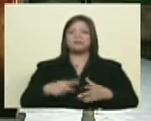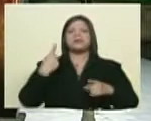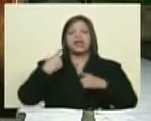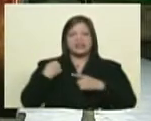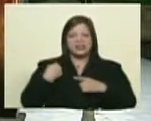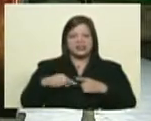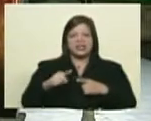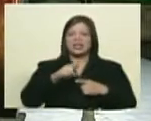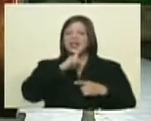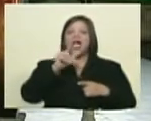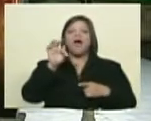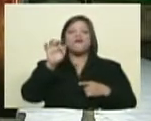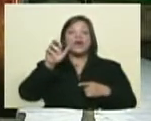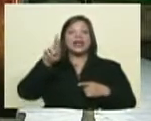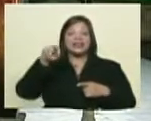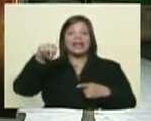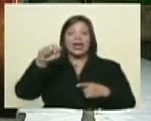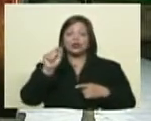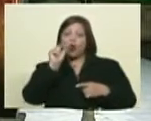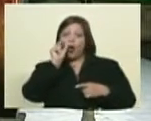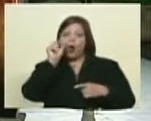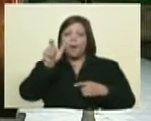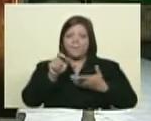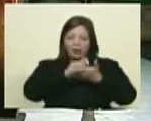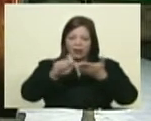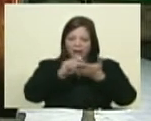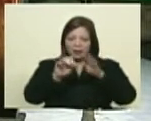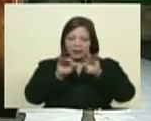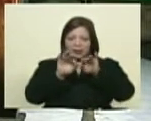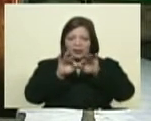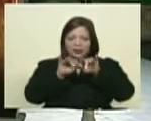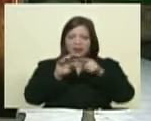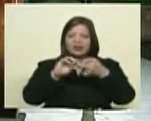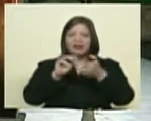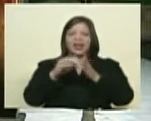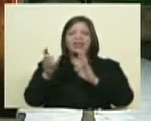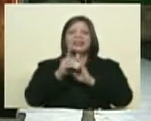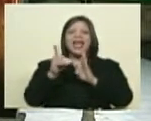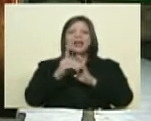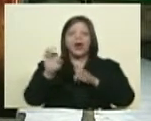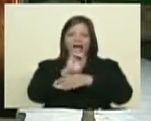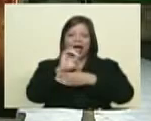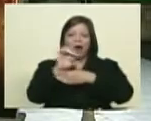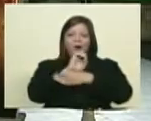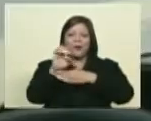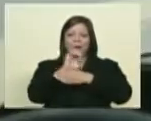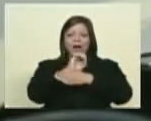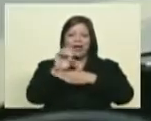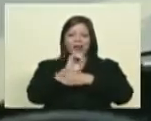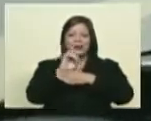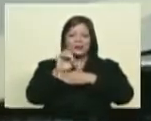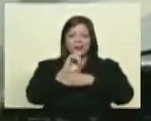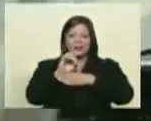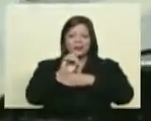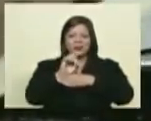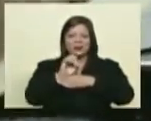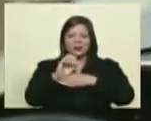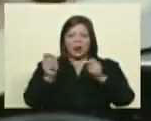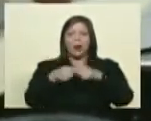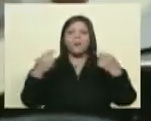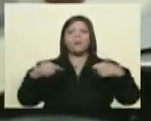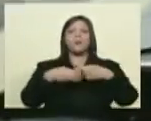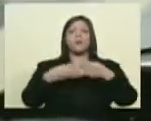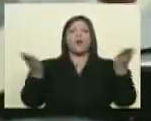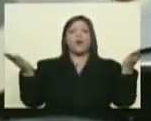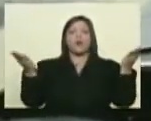Tenemos Fernando Larenas, que curiosamente es el editor general del diario El Comercio de Ecuador, que actualmente está en el diario El Telégrafo, que es un diario público en el